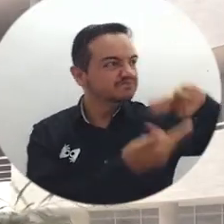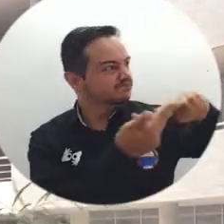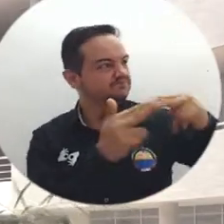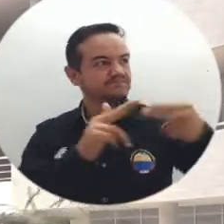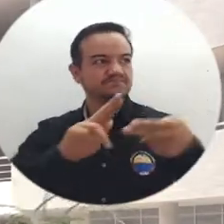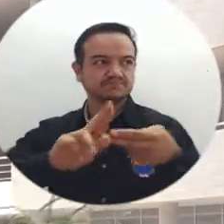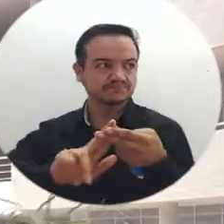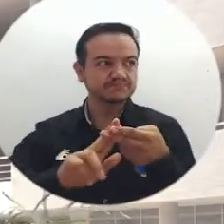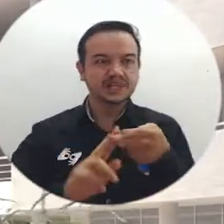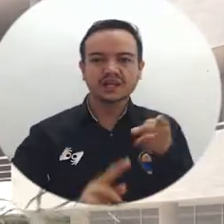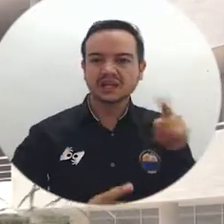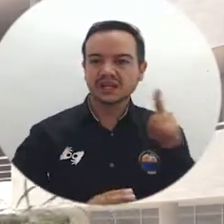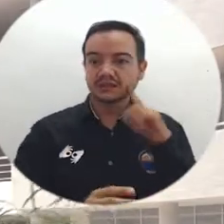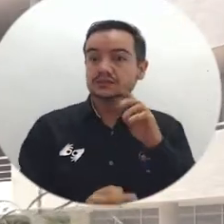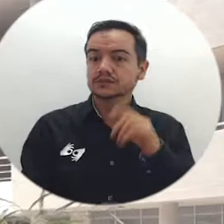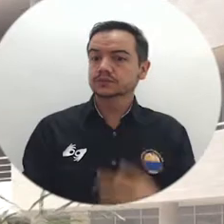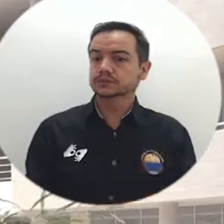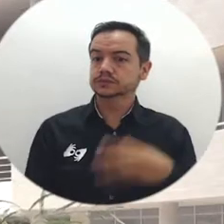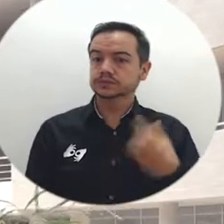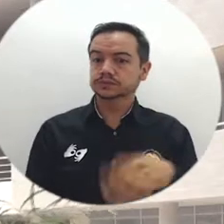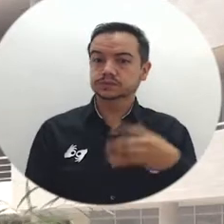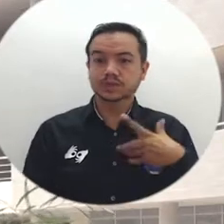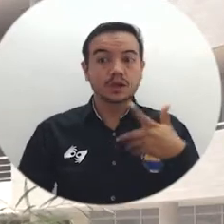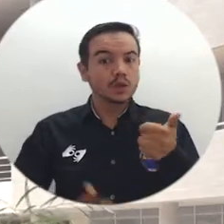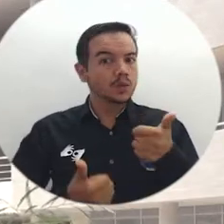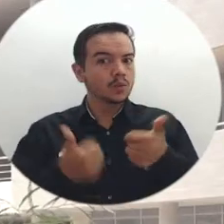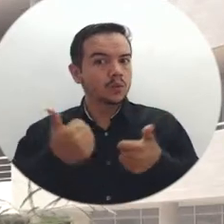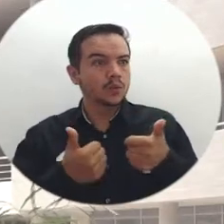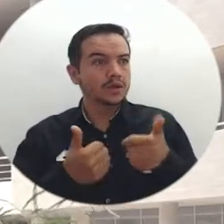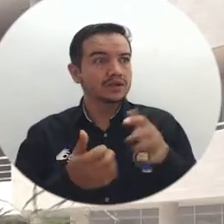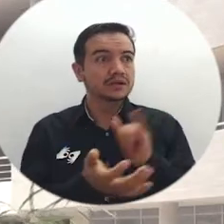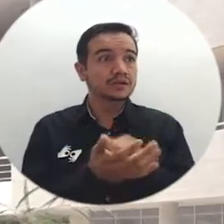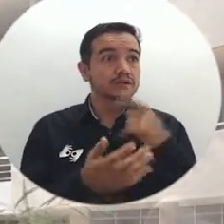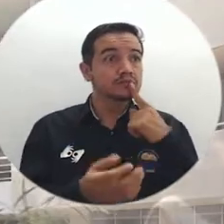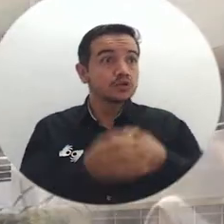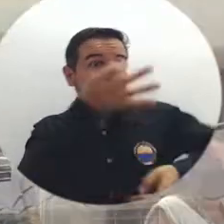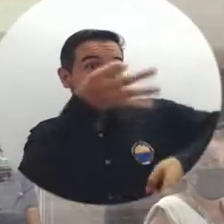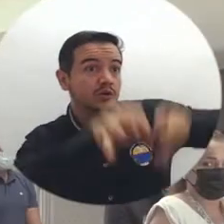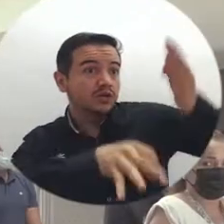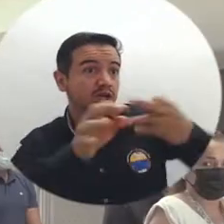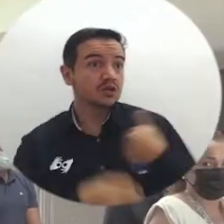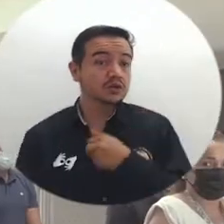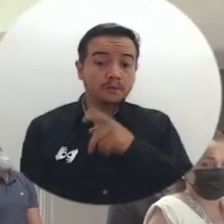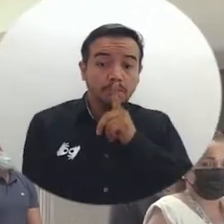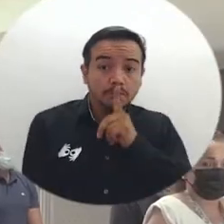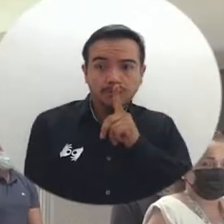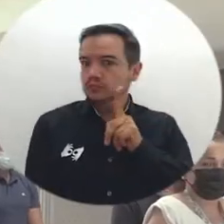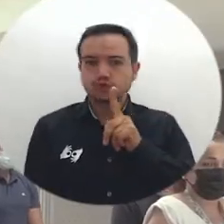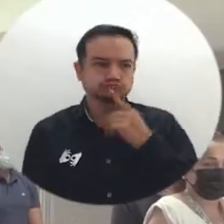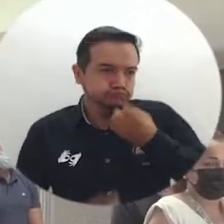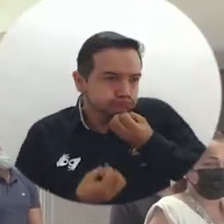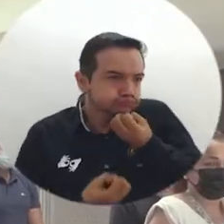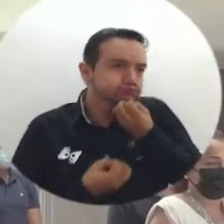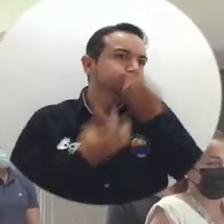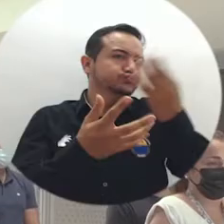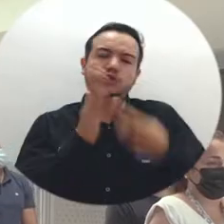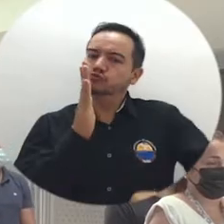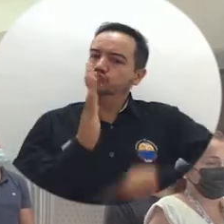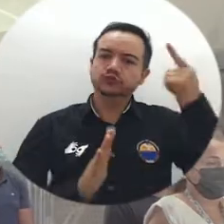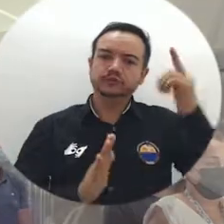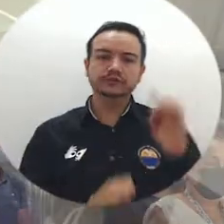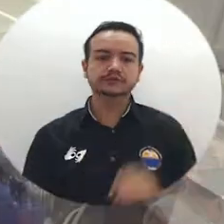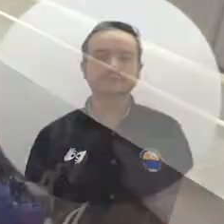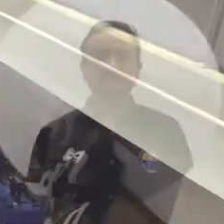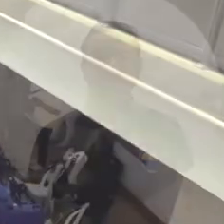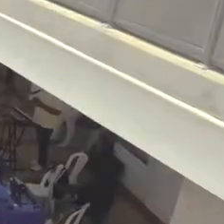como tal del mensaje que tiene mucho trasfondo y es nunca callar nuestras voces, siempre alzar nuestras voces ante